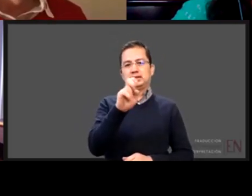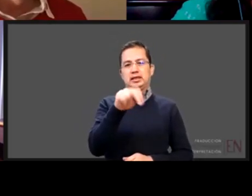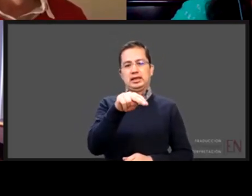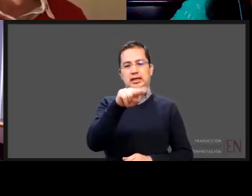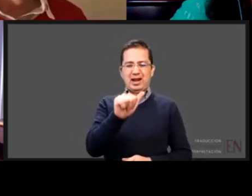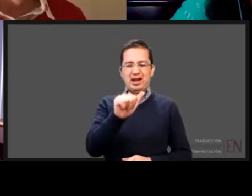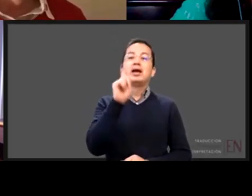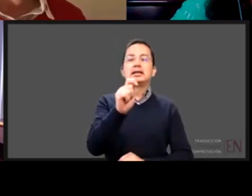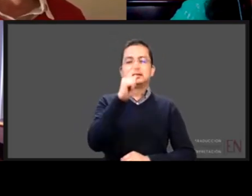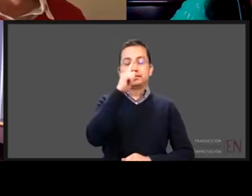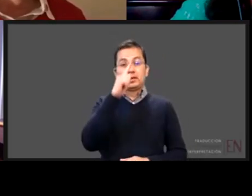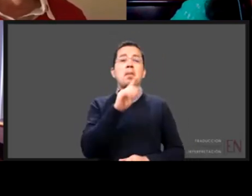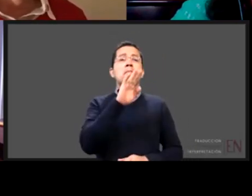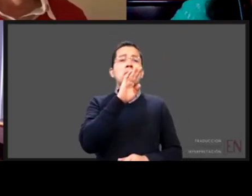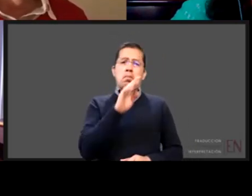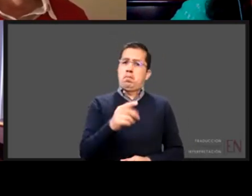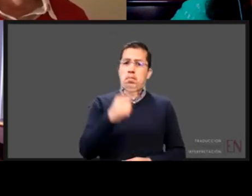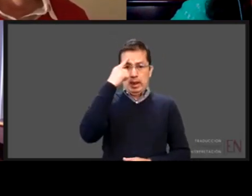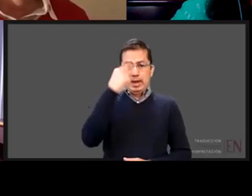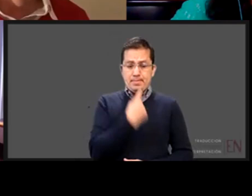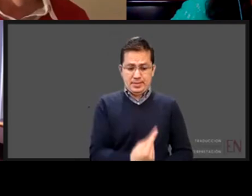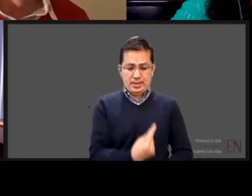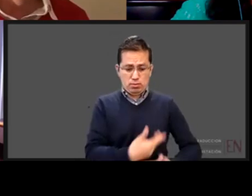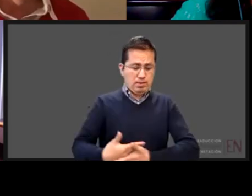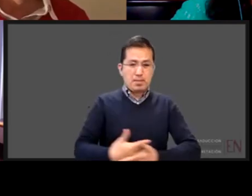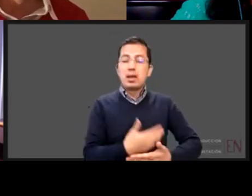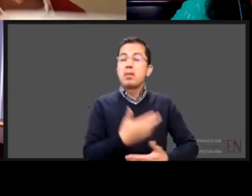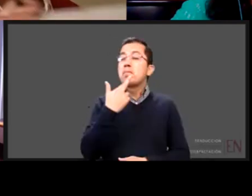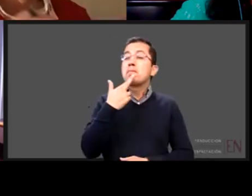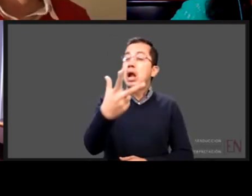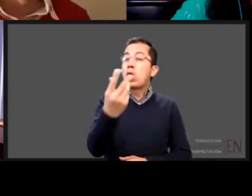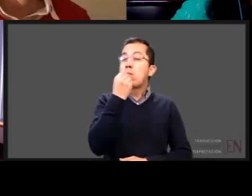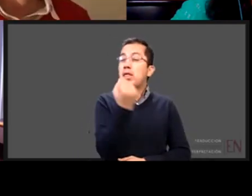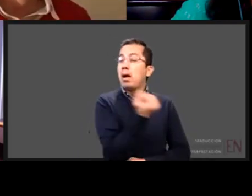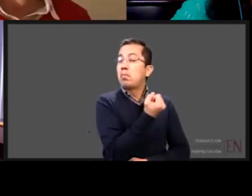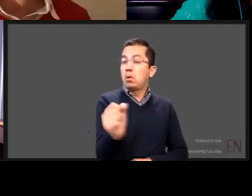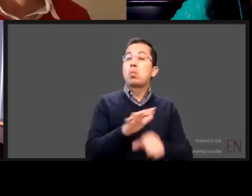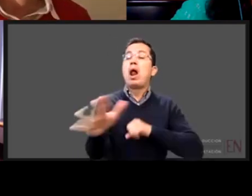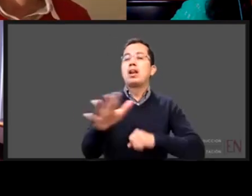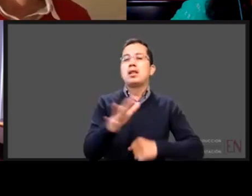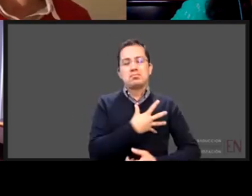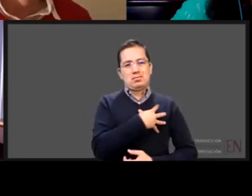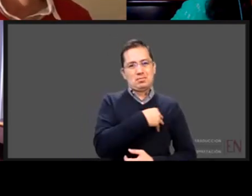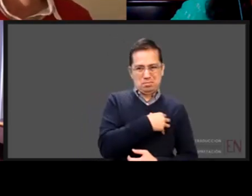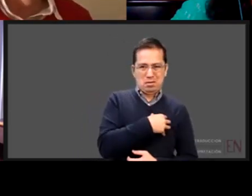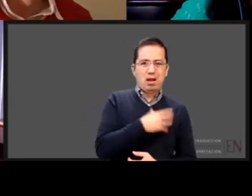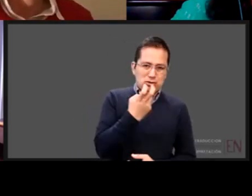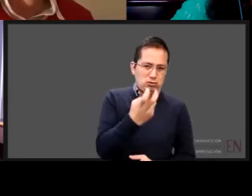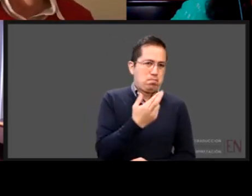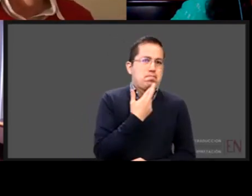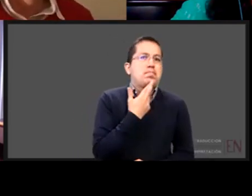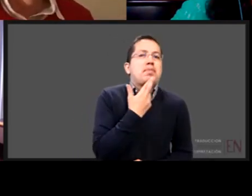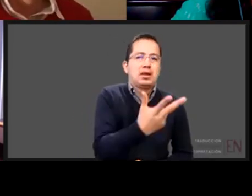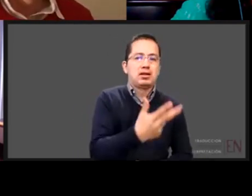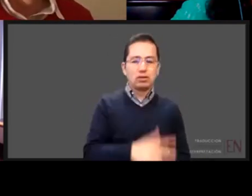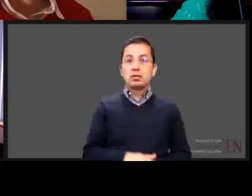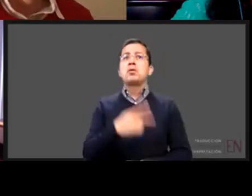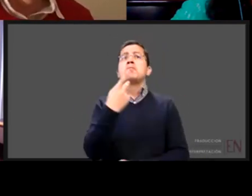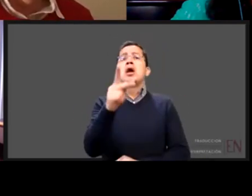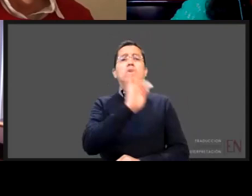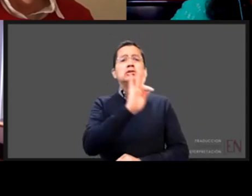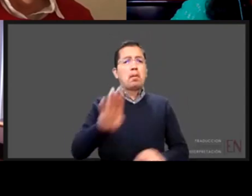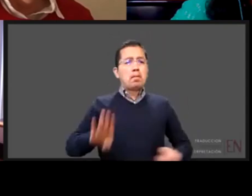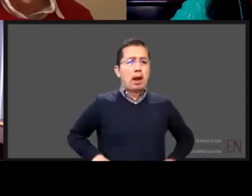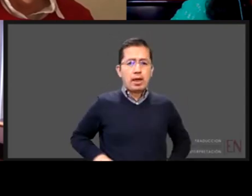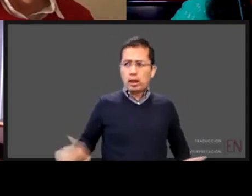extrae la leche y se la da alguien más mientras está en un centro de cuidado perfectamente bien podrías hablar si tienes la oportunidad de tener una pareja de decirle